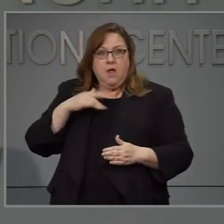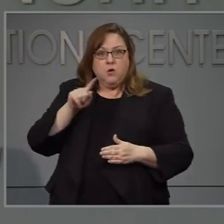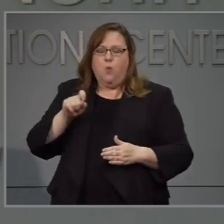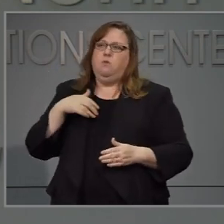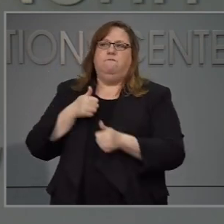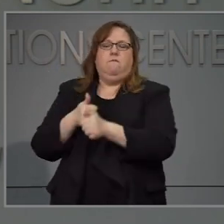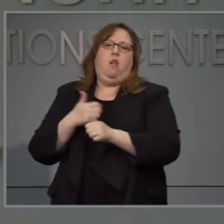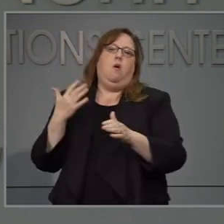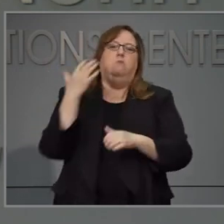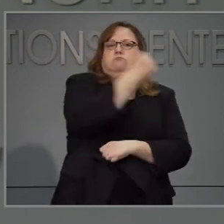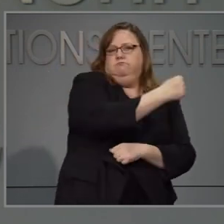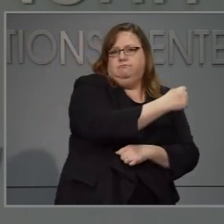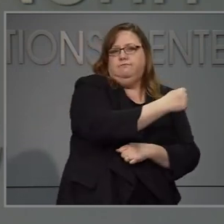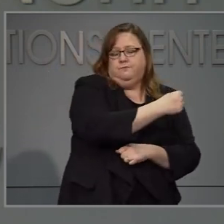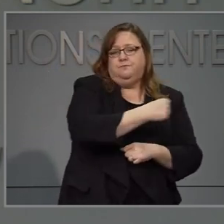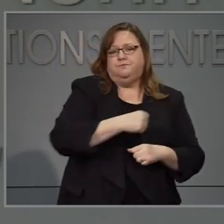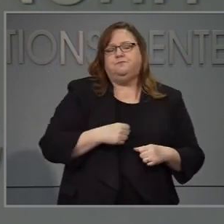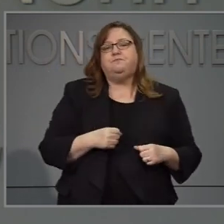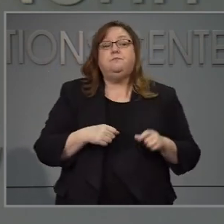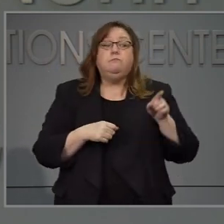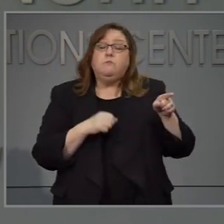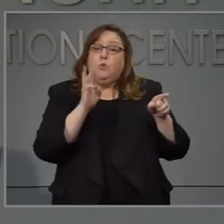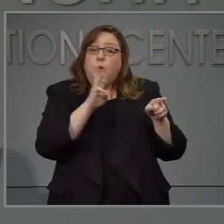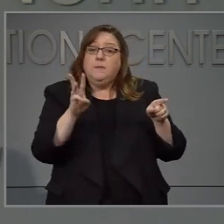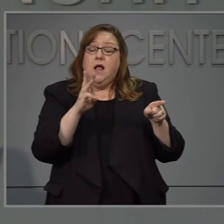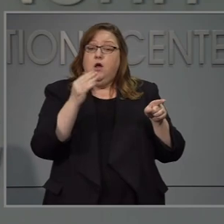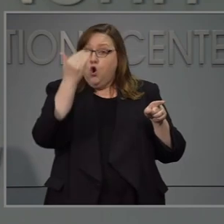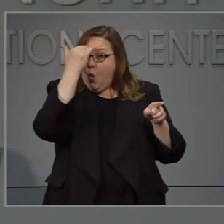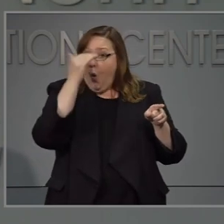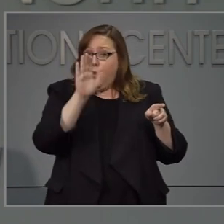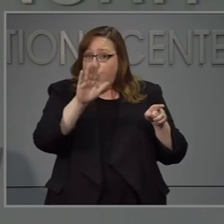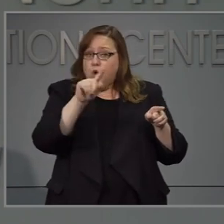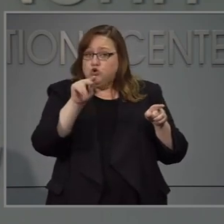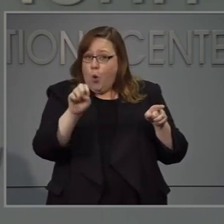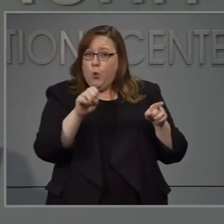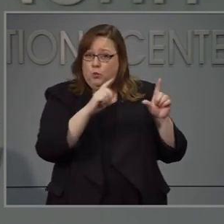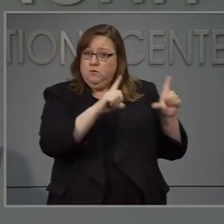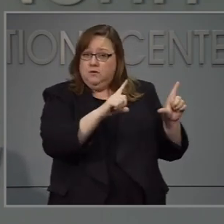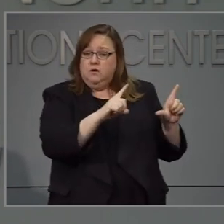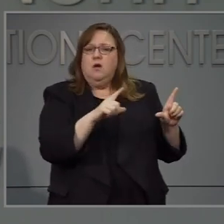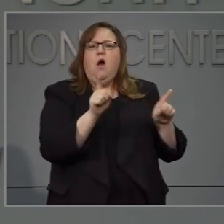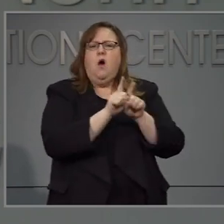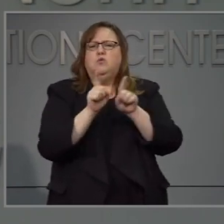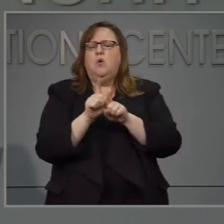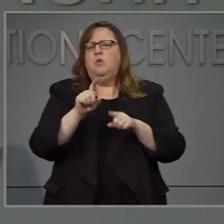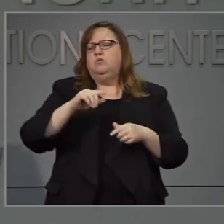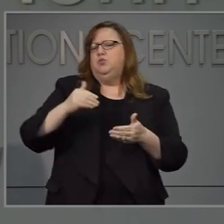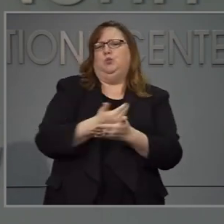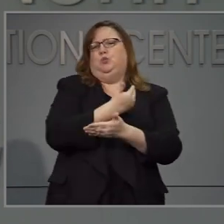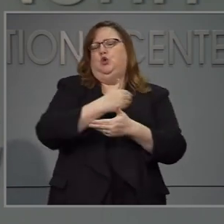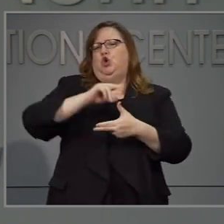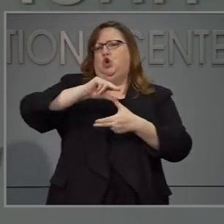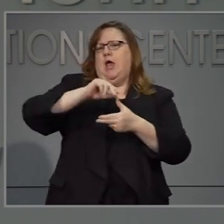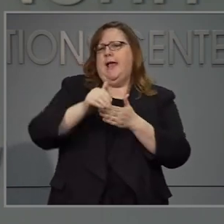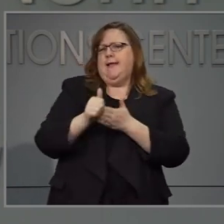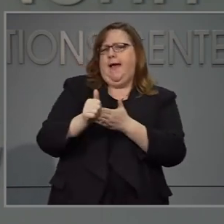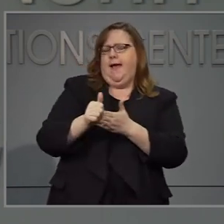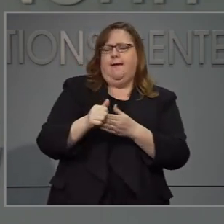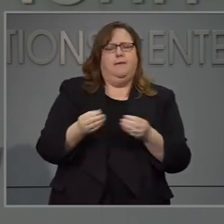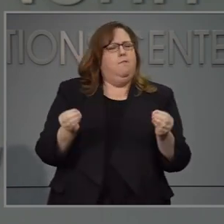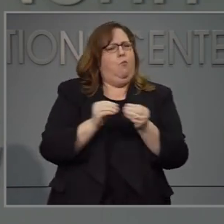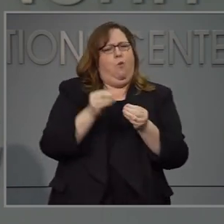evacuación por el gobierno local siga la y también en nuestro sitio web en este de no yerson